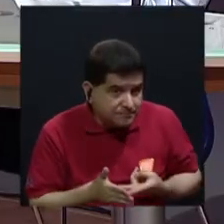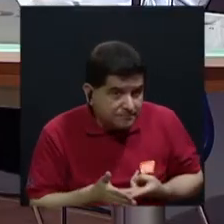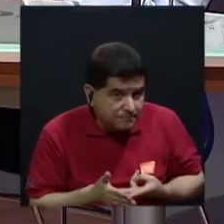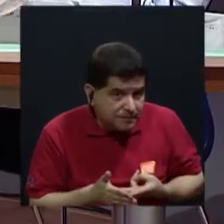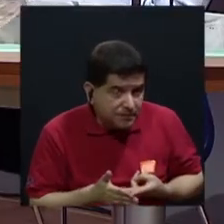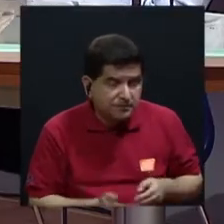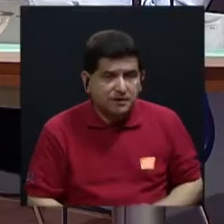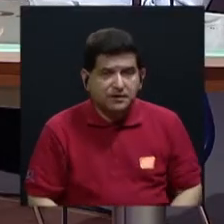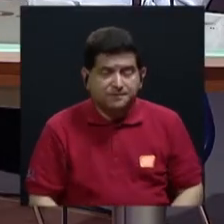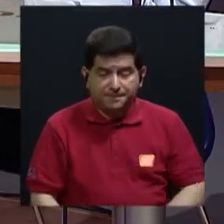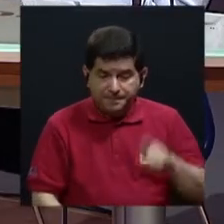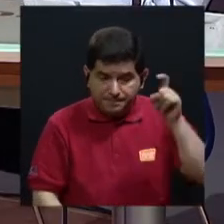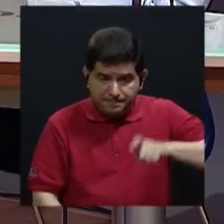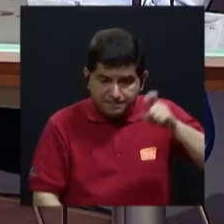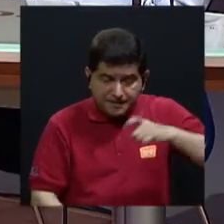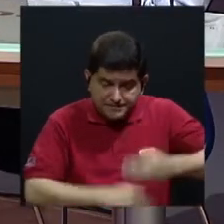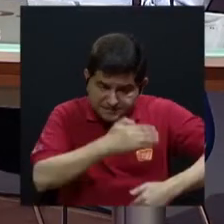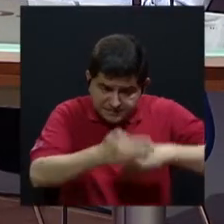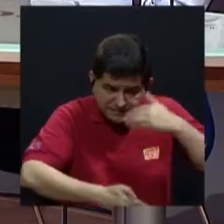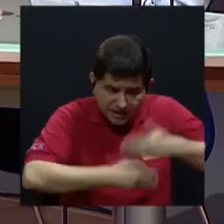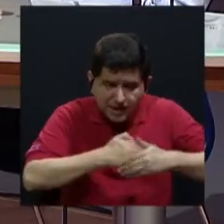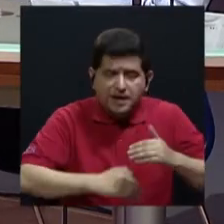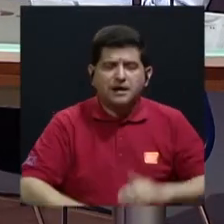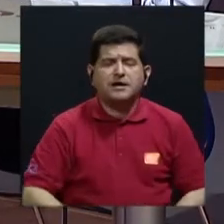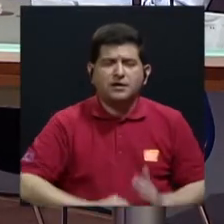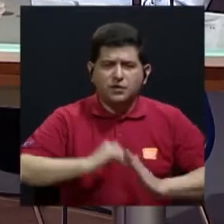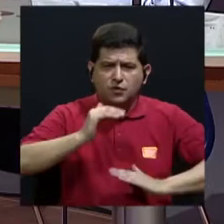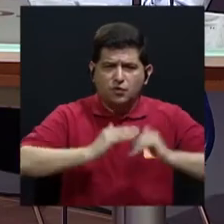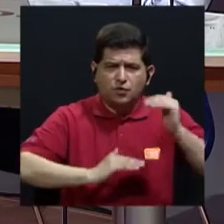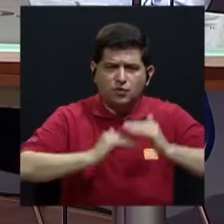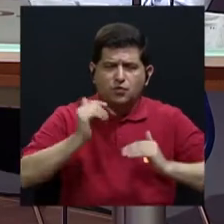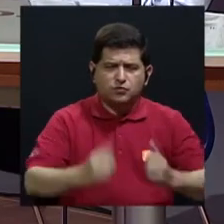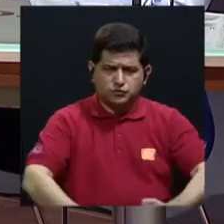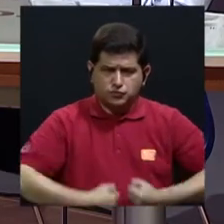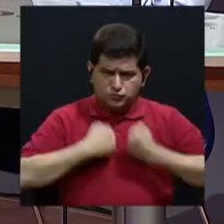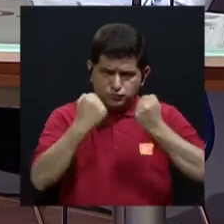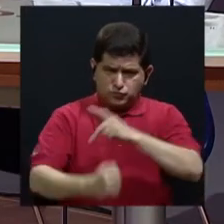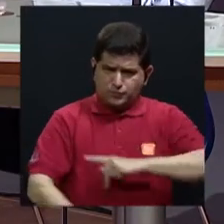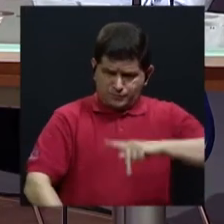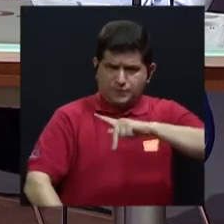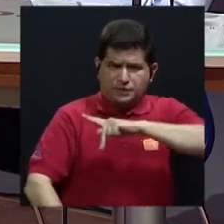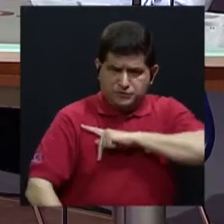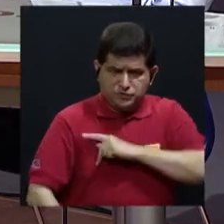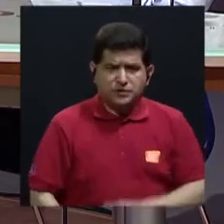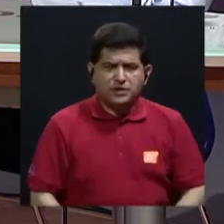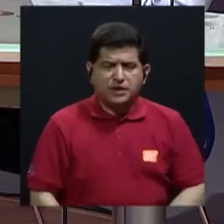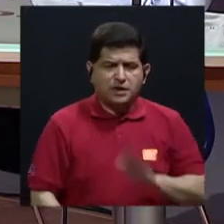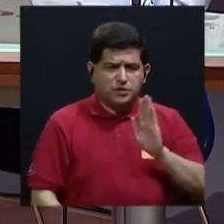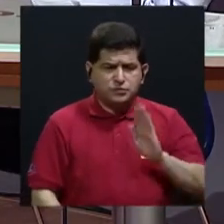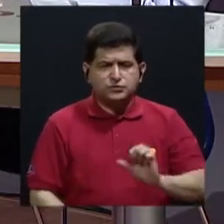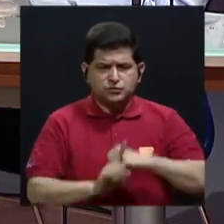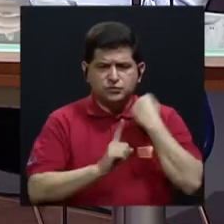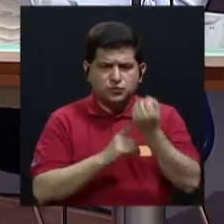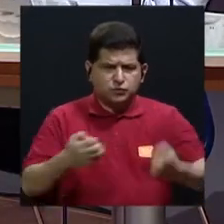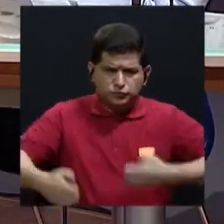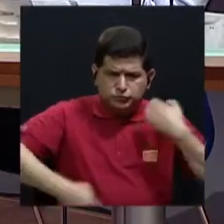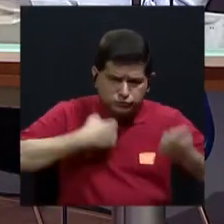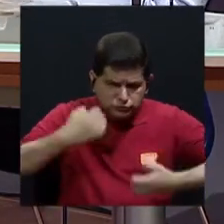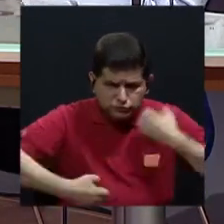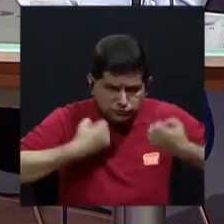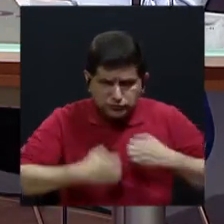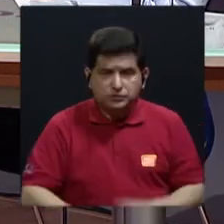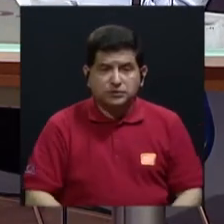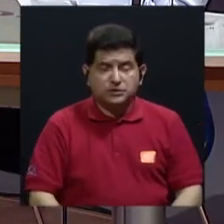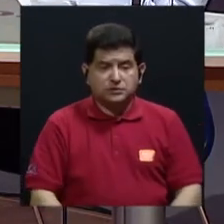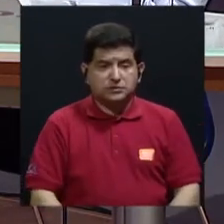hubo que tener un proceso de construcción de su fortaleza personal, de su estado de ánimo, incluso